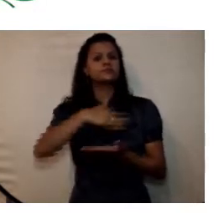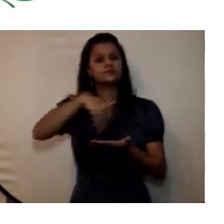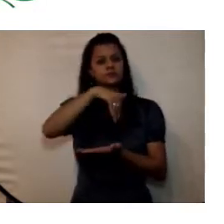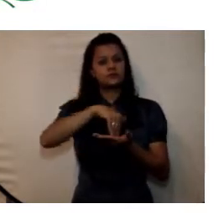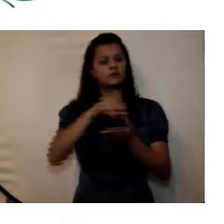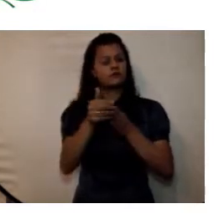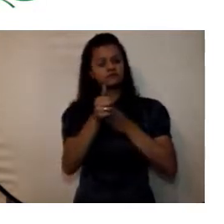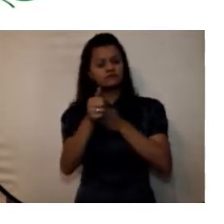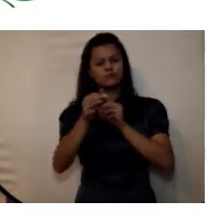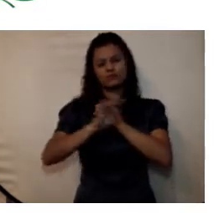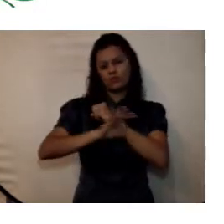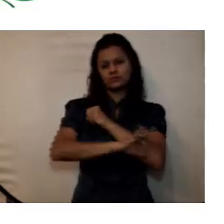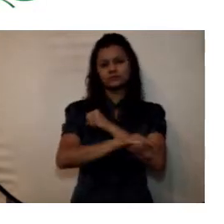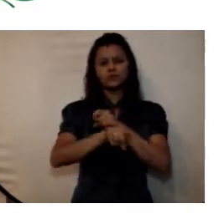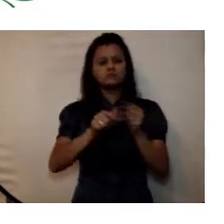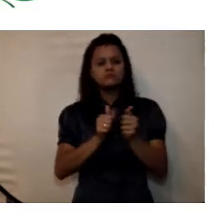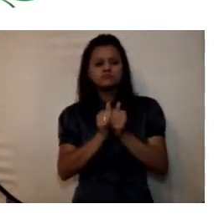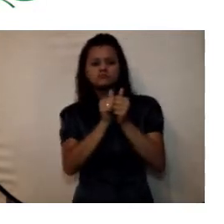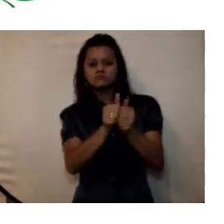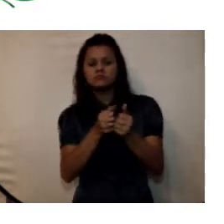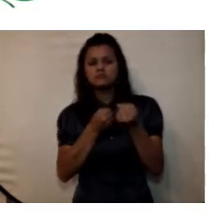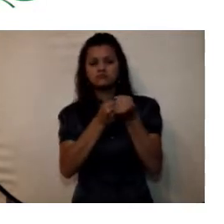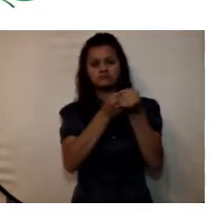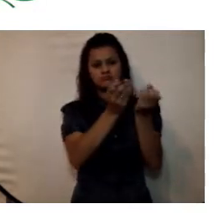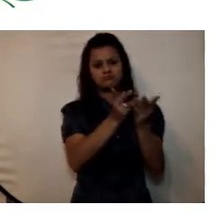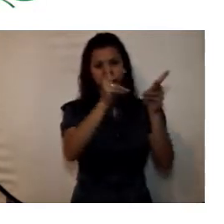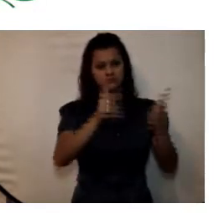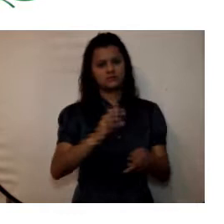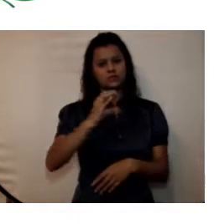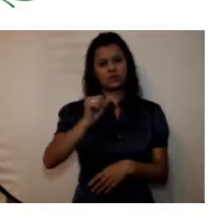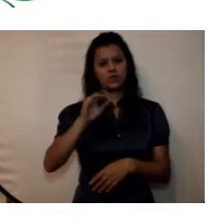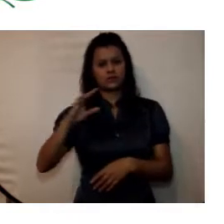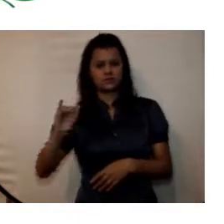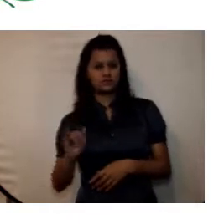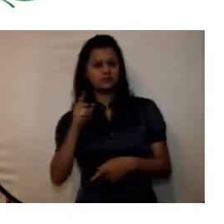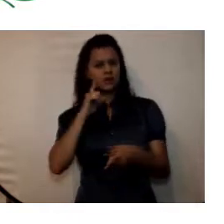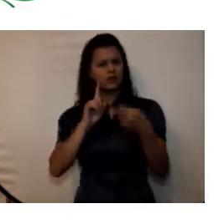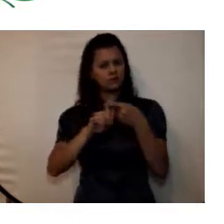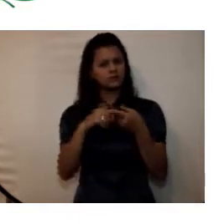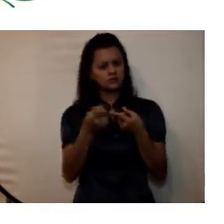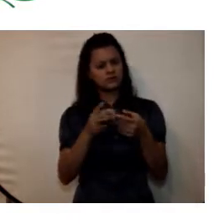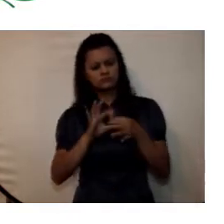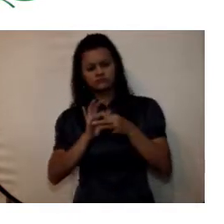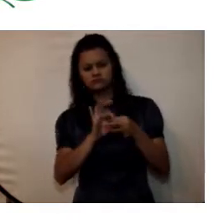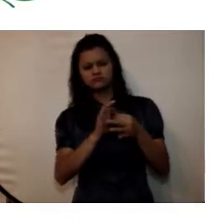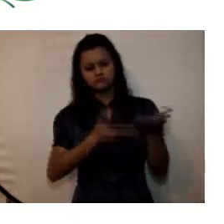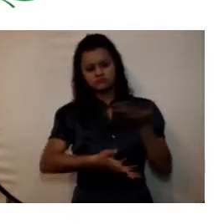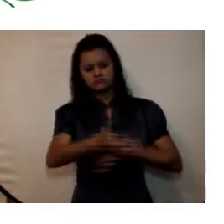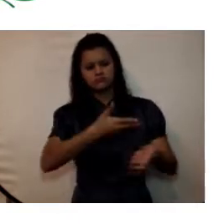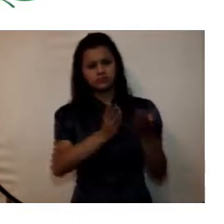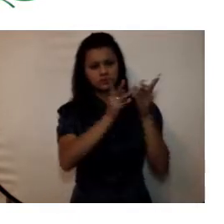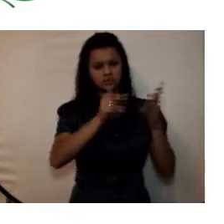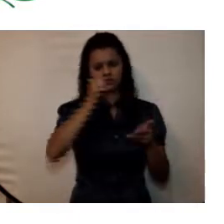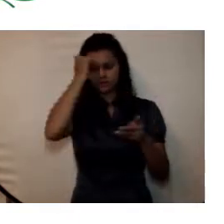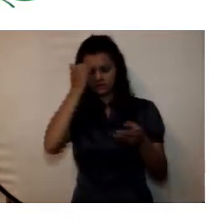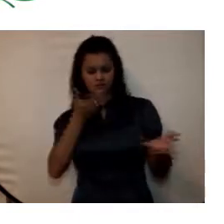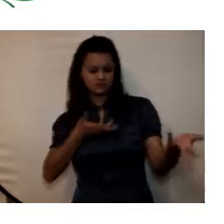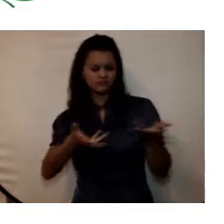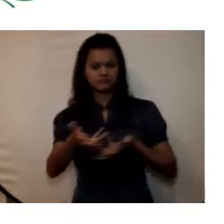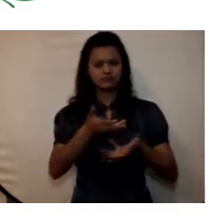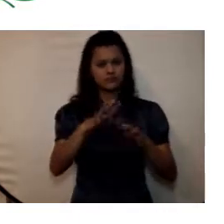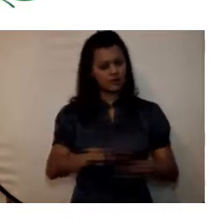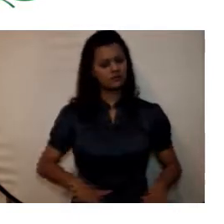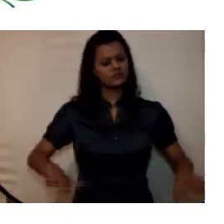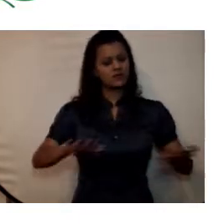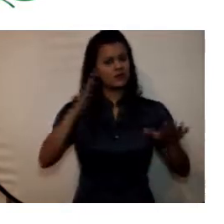acompañamiento y seguimiento estudiantil COASE con el propósito de lograr un acercamiento personal entre los estudiantes y los docentes en un espacio